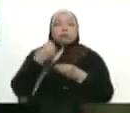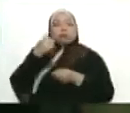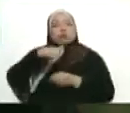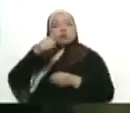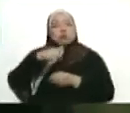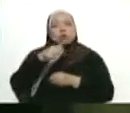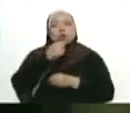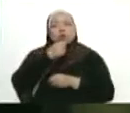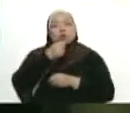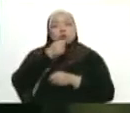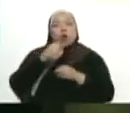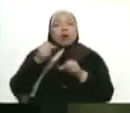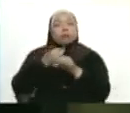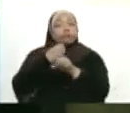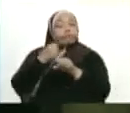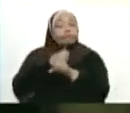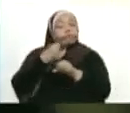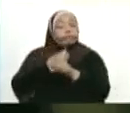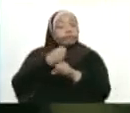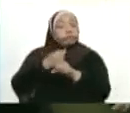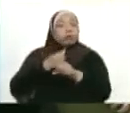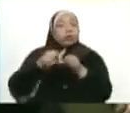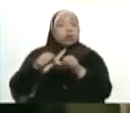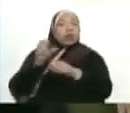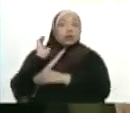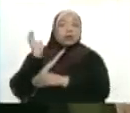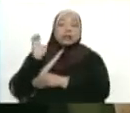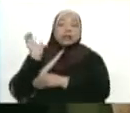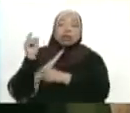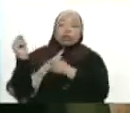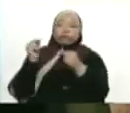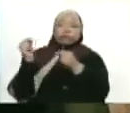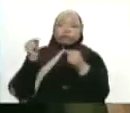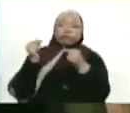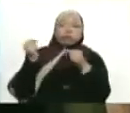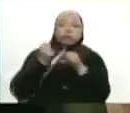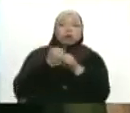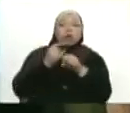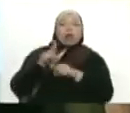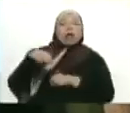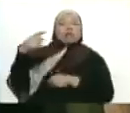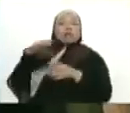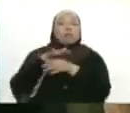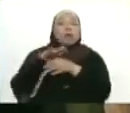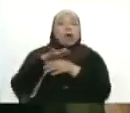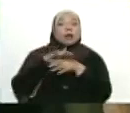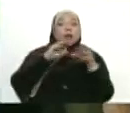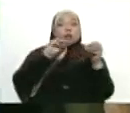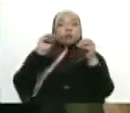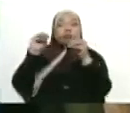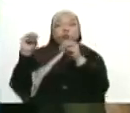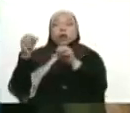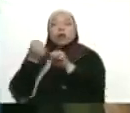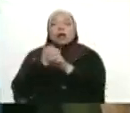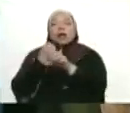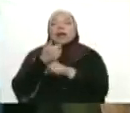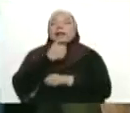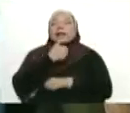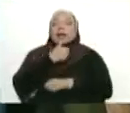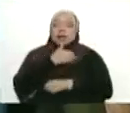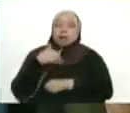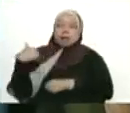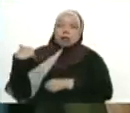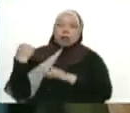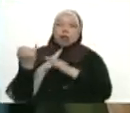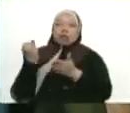de hoy se declara en sesión permanente. El próximo martes harán la convocatoria para las personas que deseen ocupar los cargos a rectores del CNE. Es la